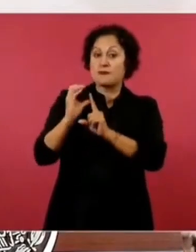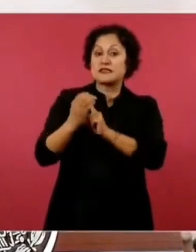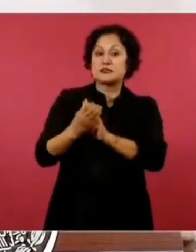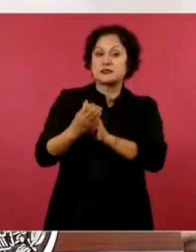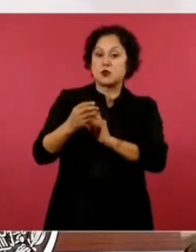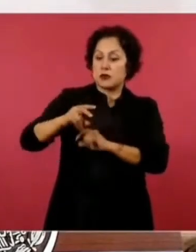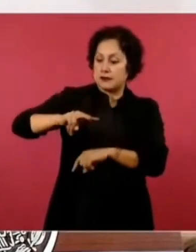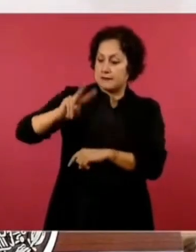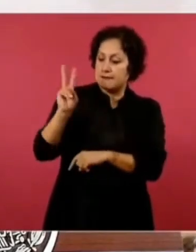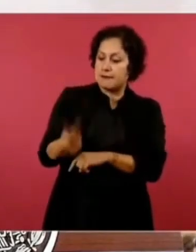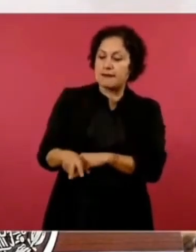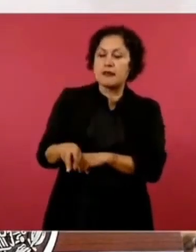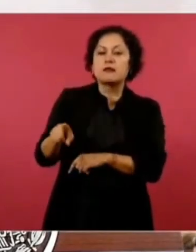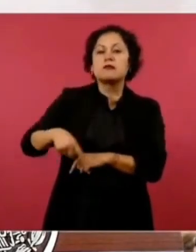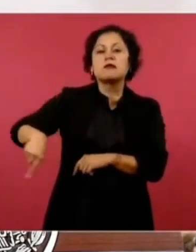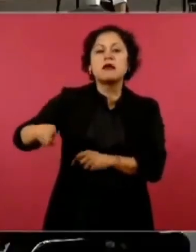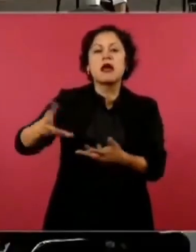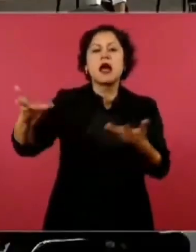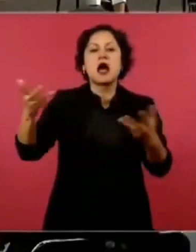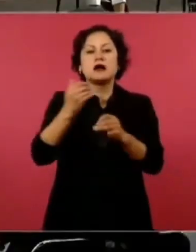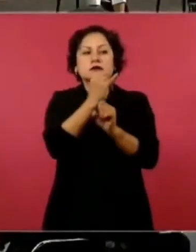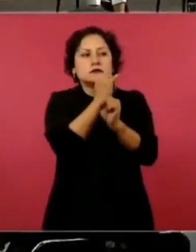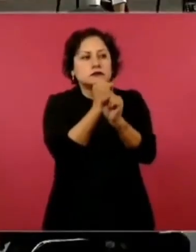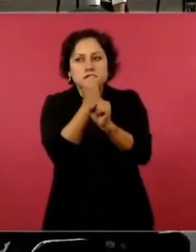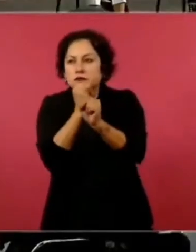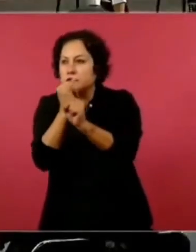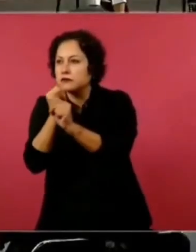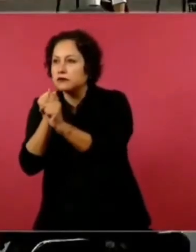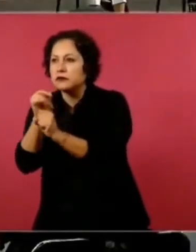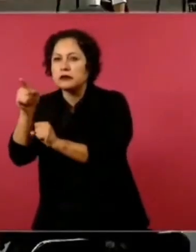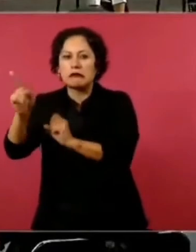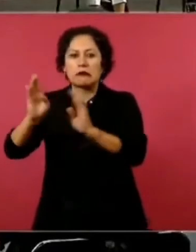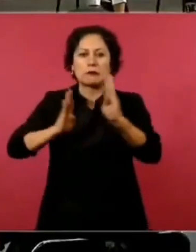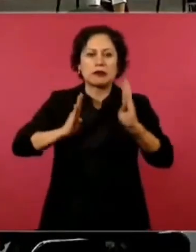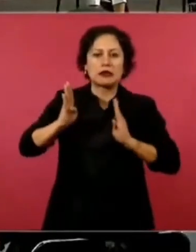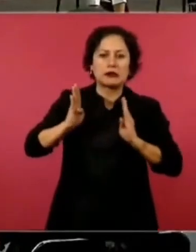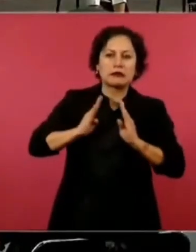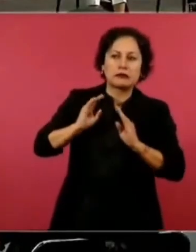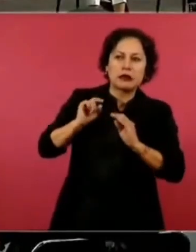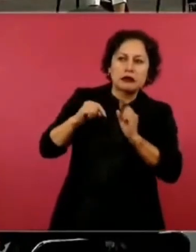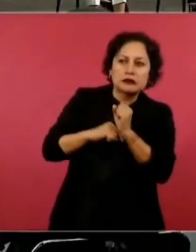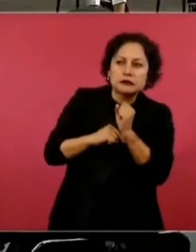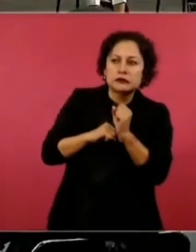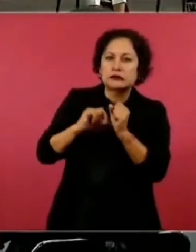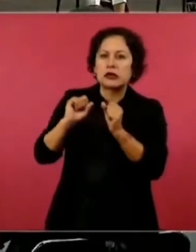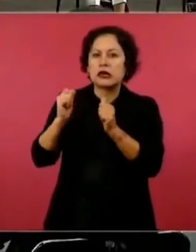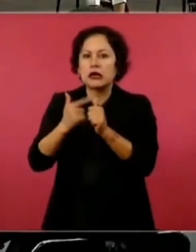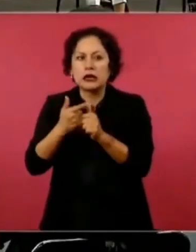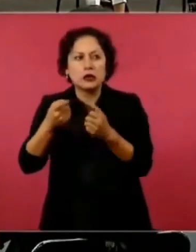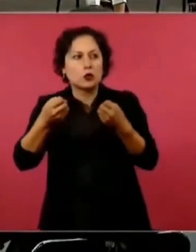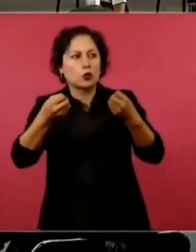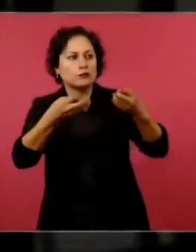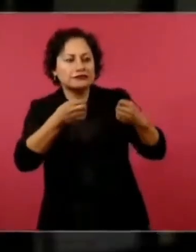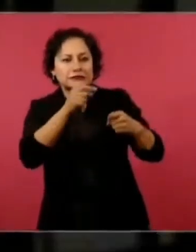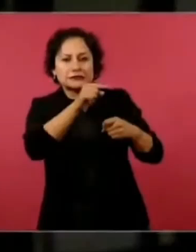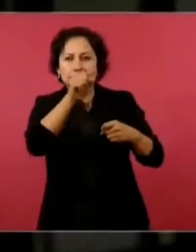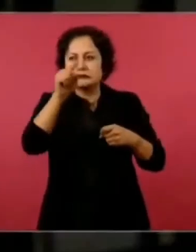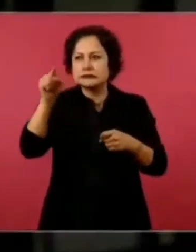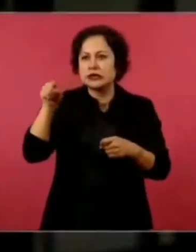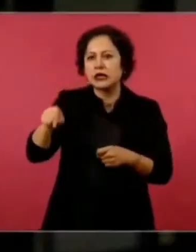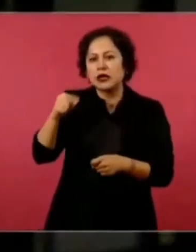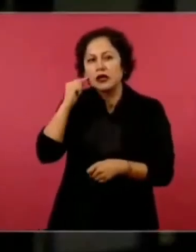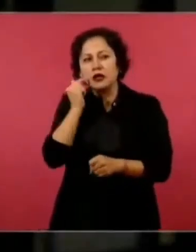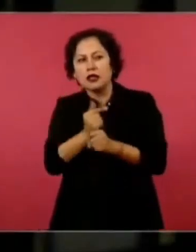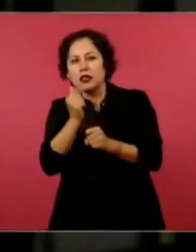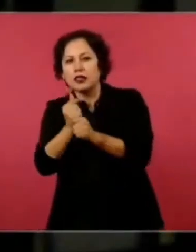los campos militares, oficinas militares, lugares donde se sospecha que hay rastro de